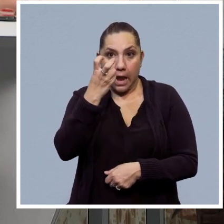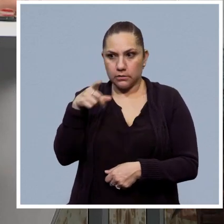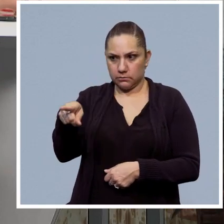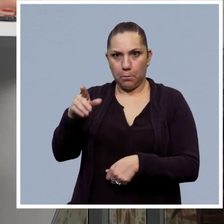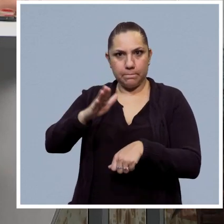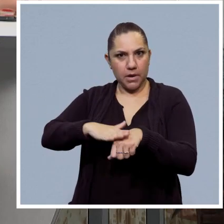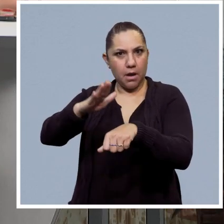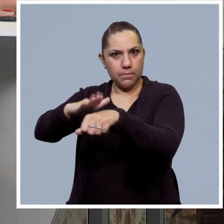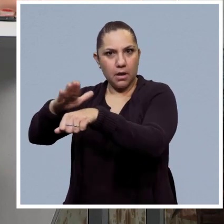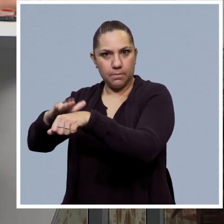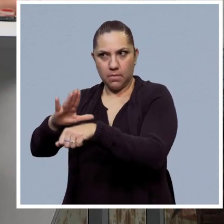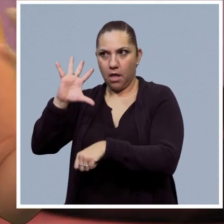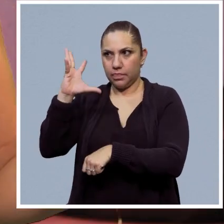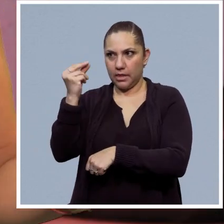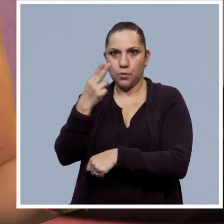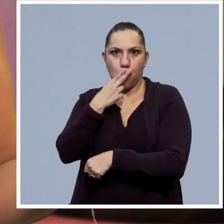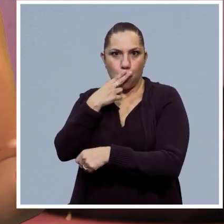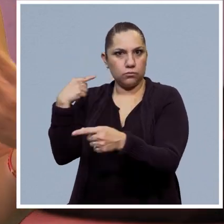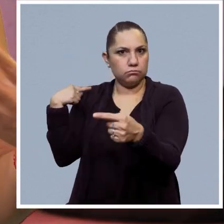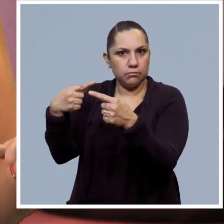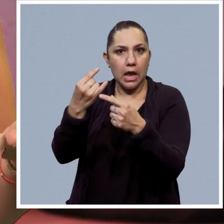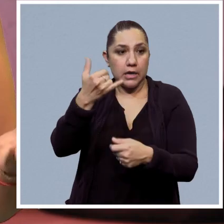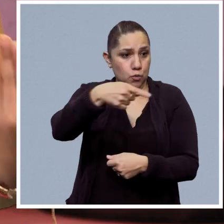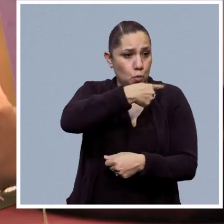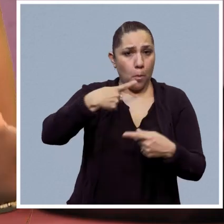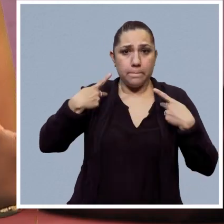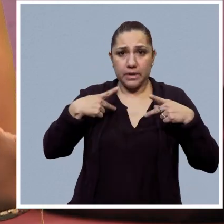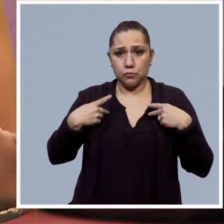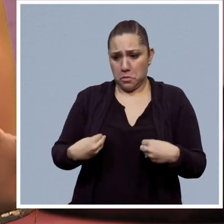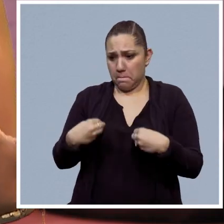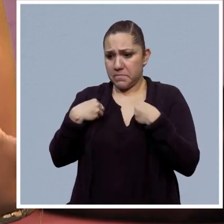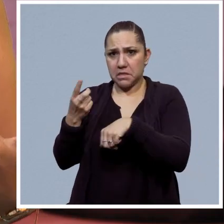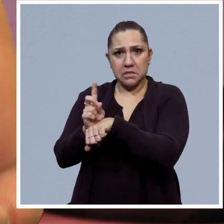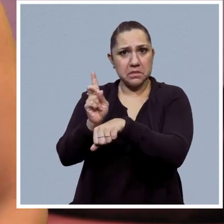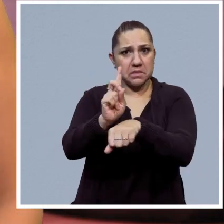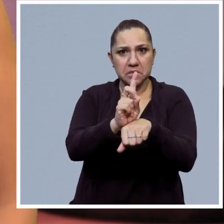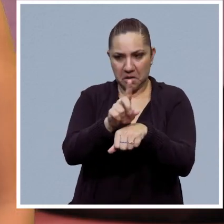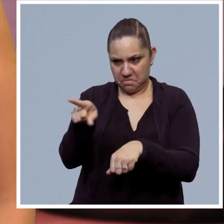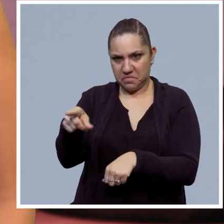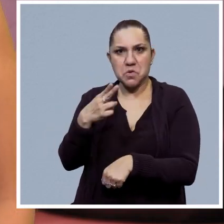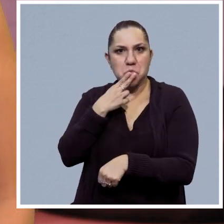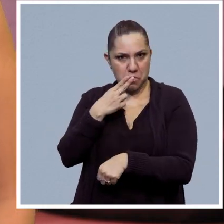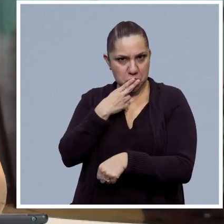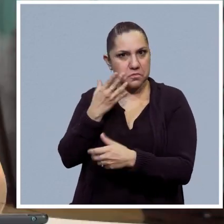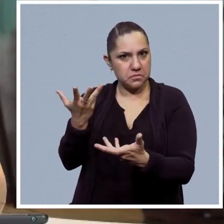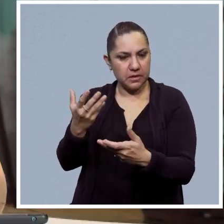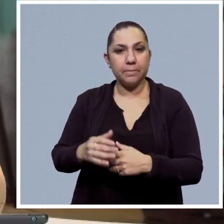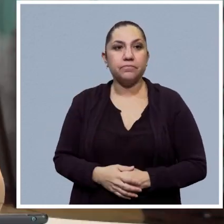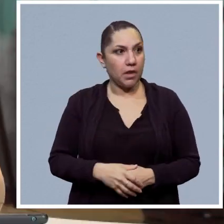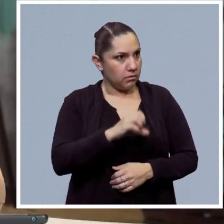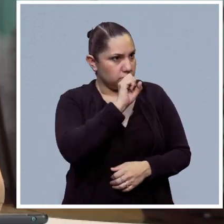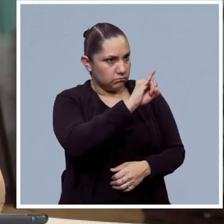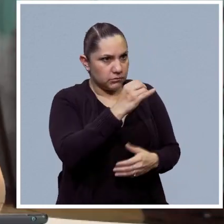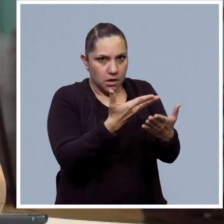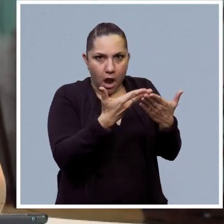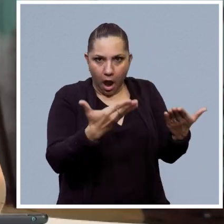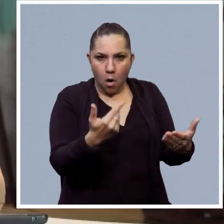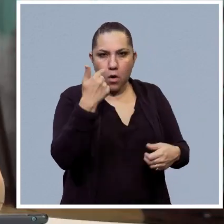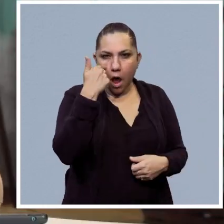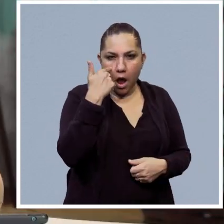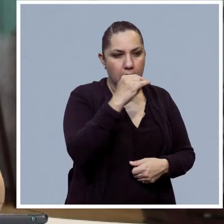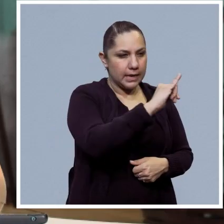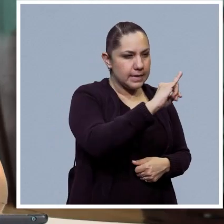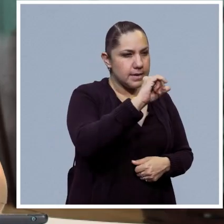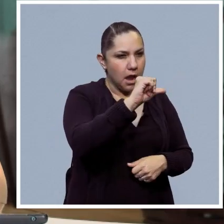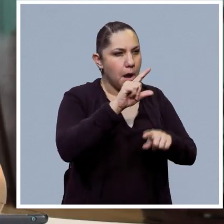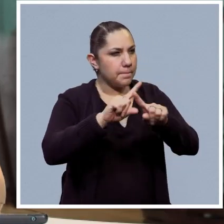Estas funciones pues no solamente se han popularizado Frida sino que además pues ya forman parte de nuestra vida cotidiana. Ciertamente Viri hoy día es más común ver